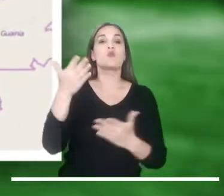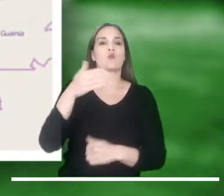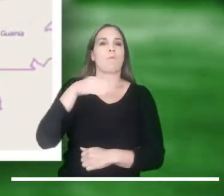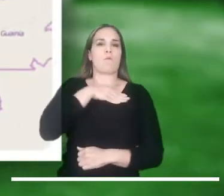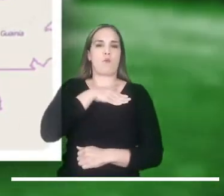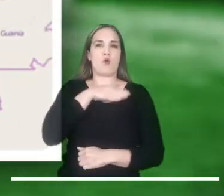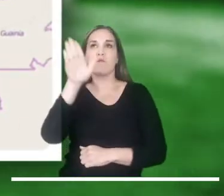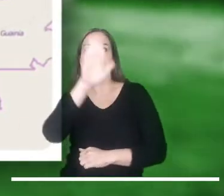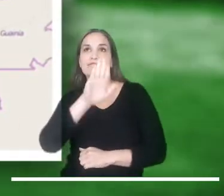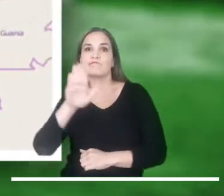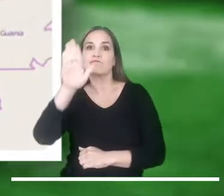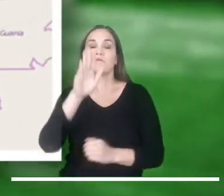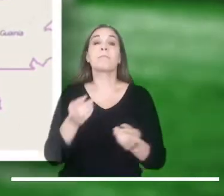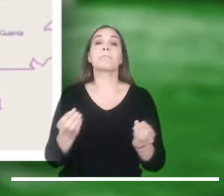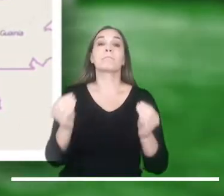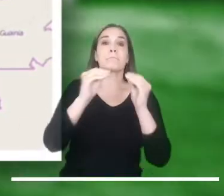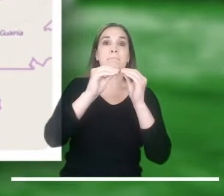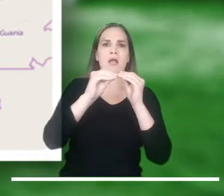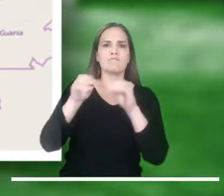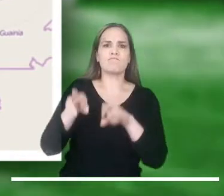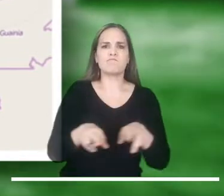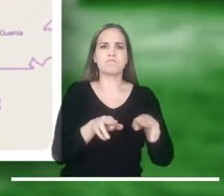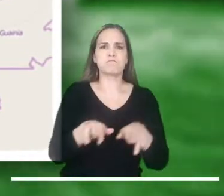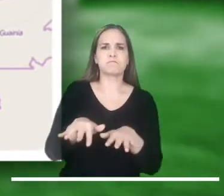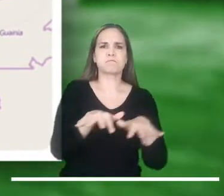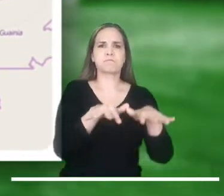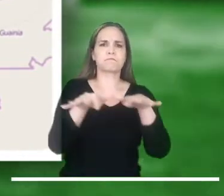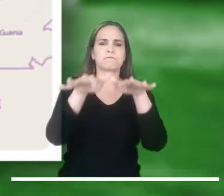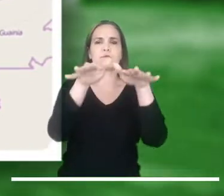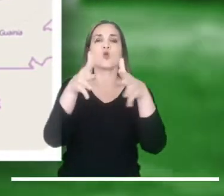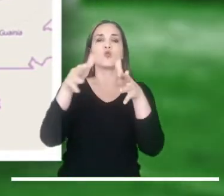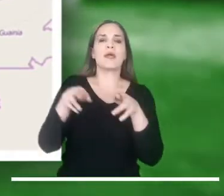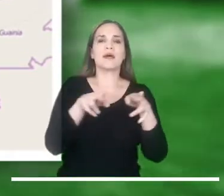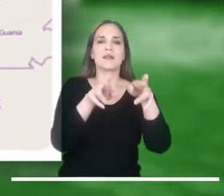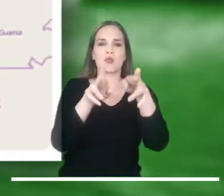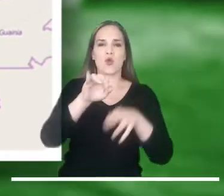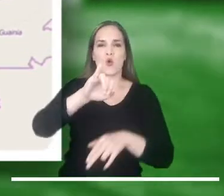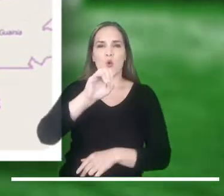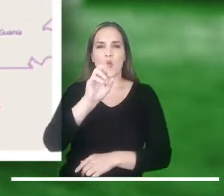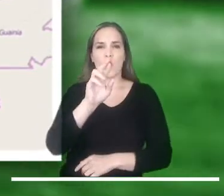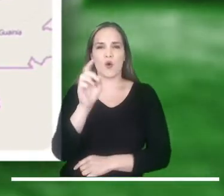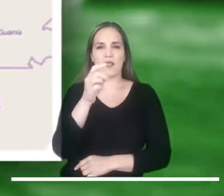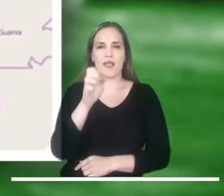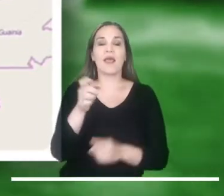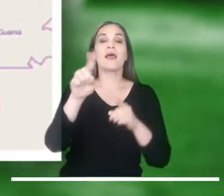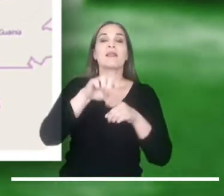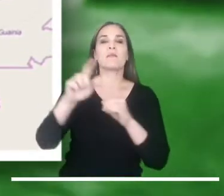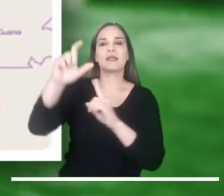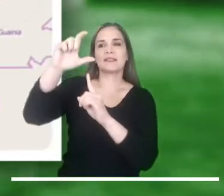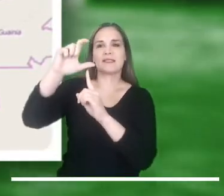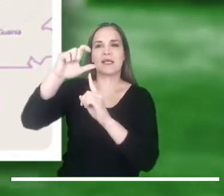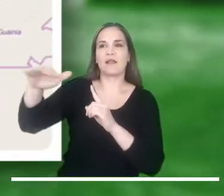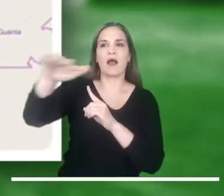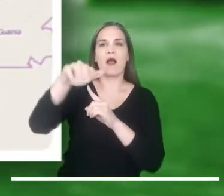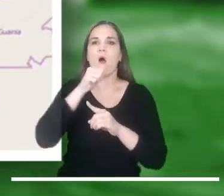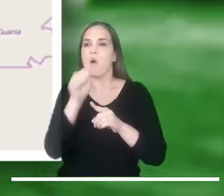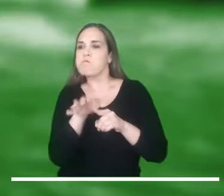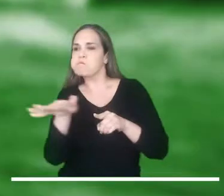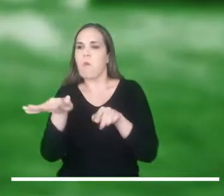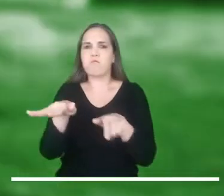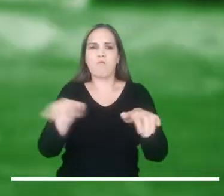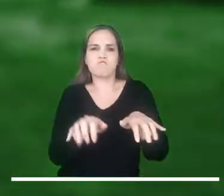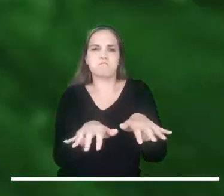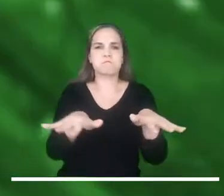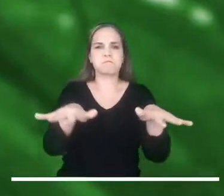Caribona a la altura de la vereda Papayal en Bolívar. Por otro lado, persisten los niveles altos en la cuenca baja del río San Jorge